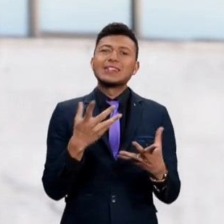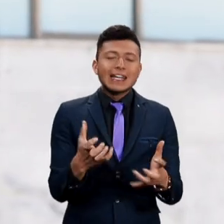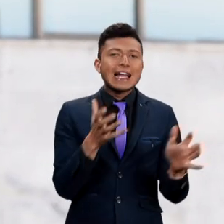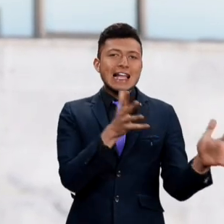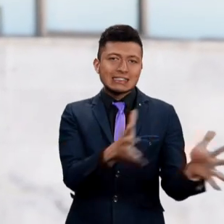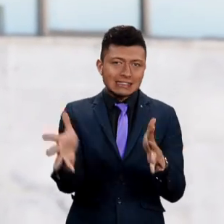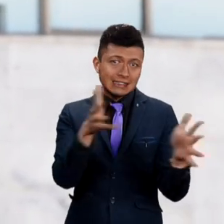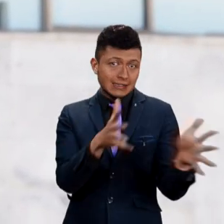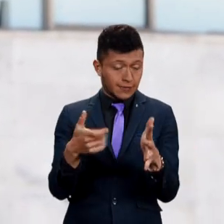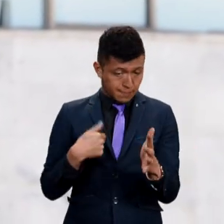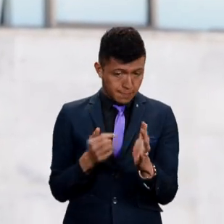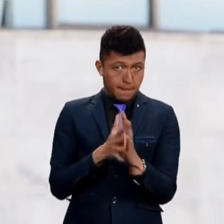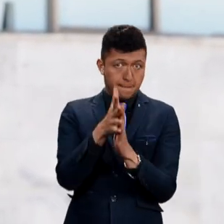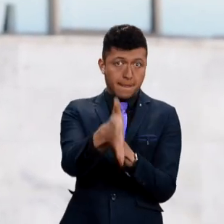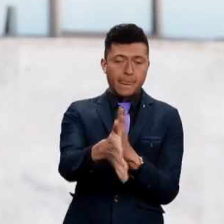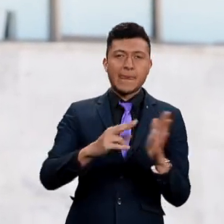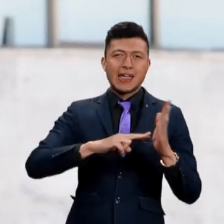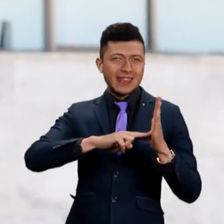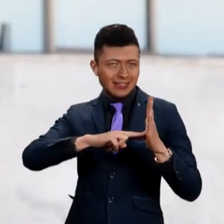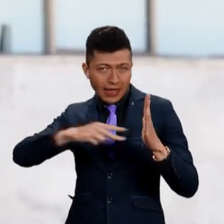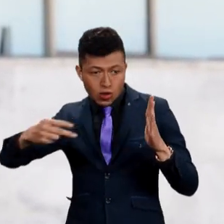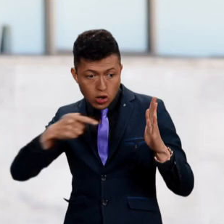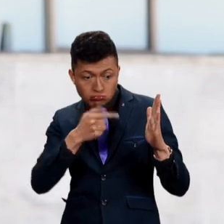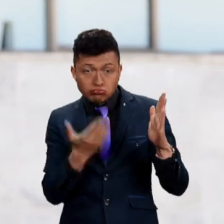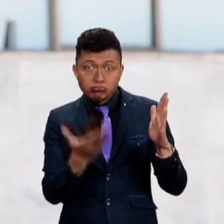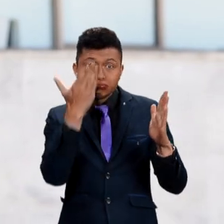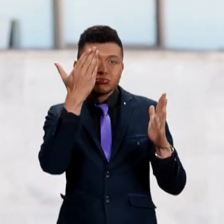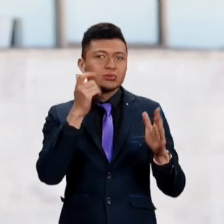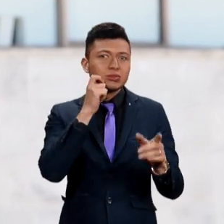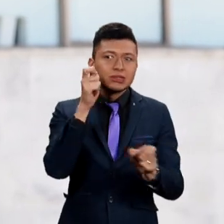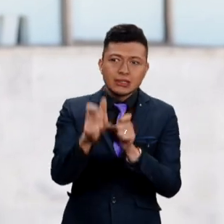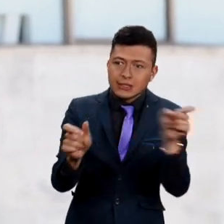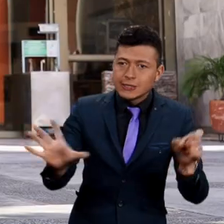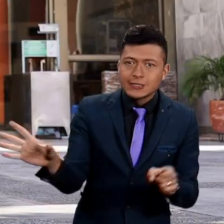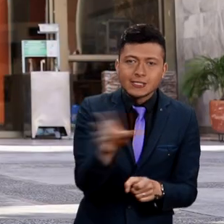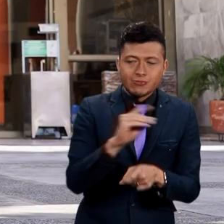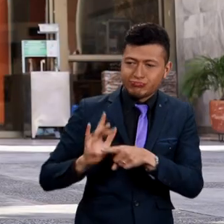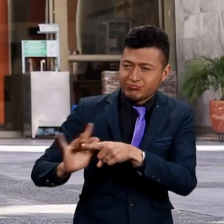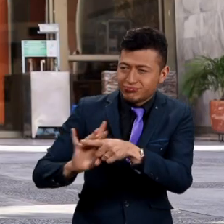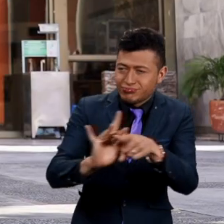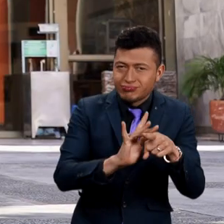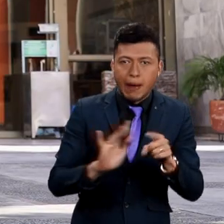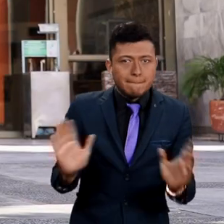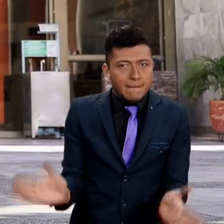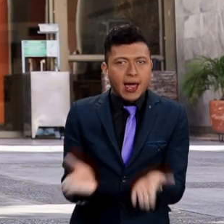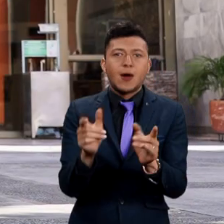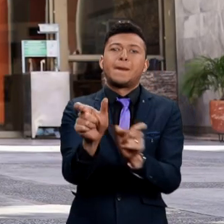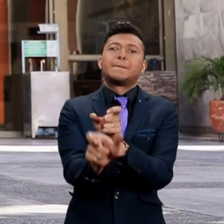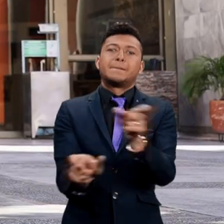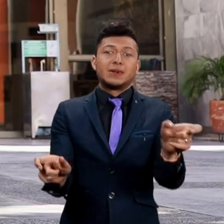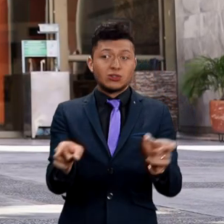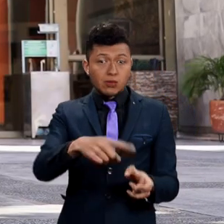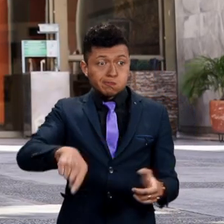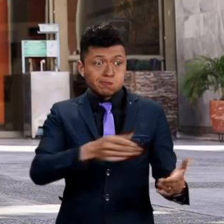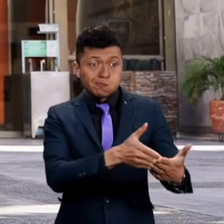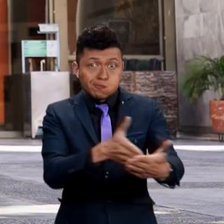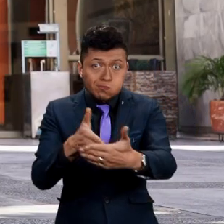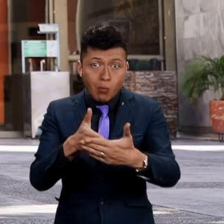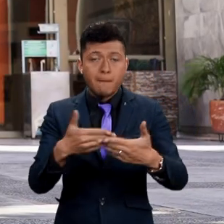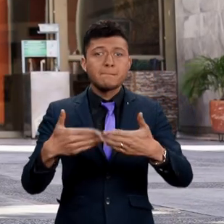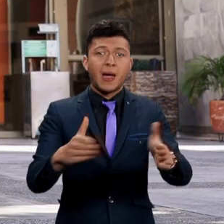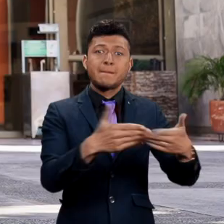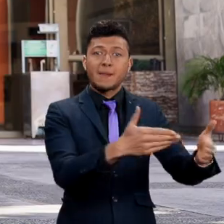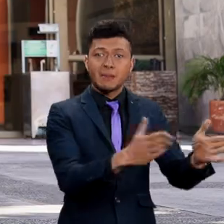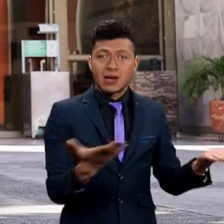nuestro objetivo también es poderles enseñar, por eso les cuento que gracias a la tecnología la humanidad ha podido implementar mejoras para las personas que